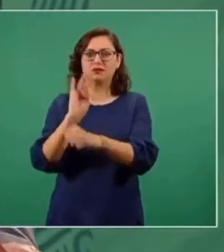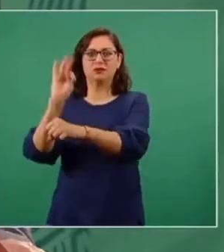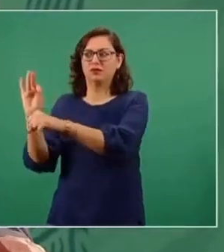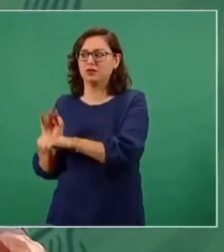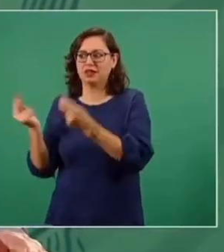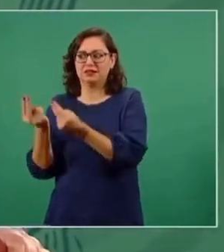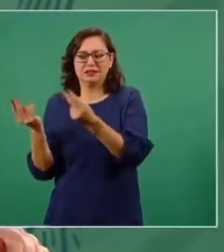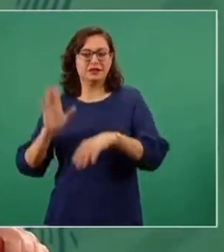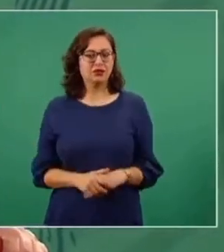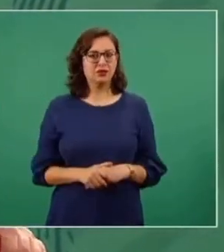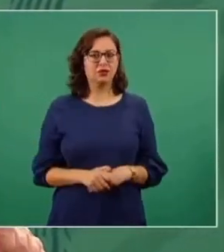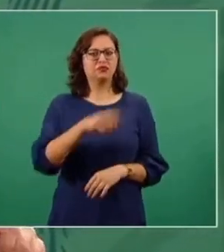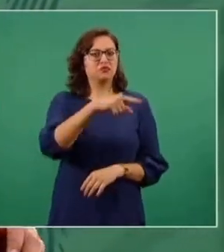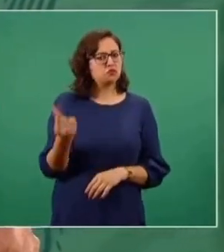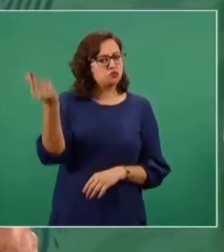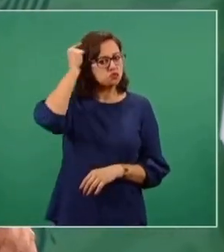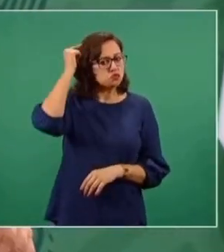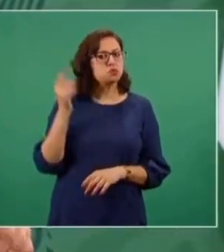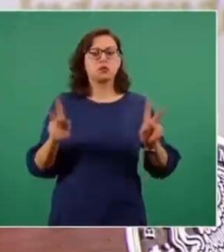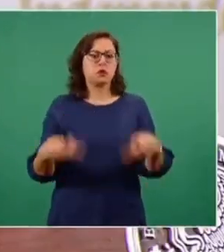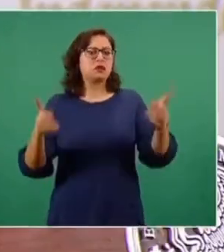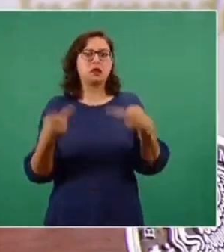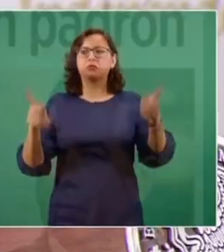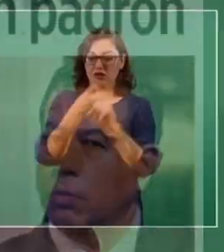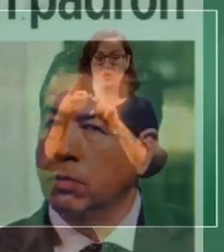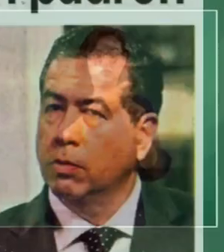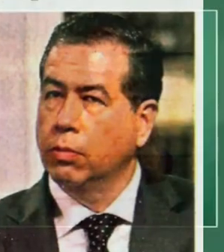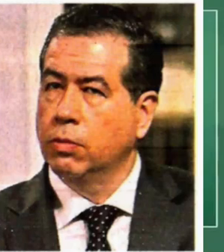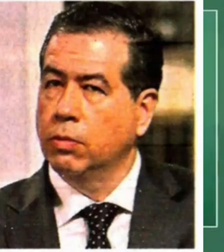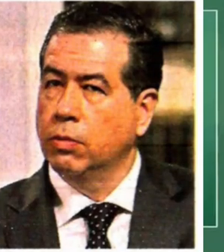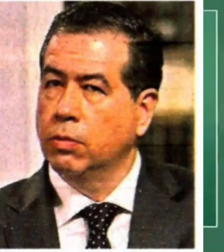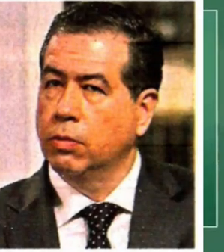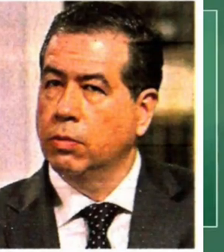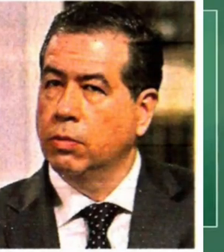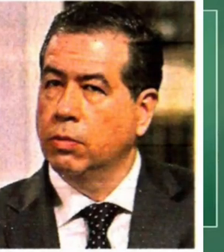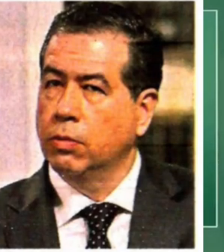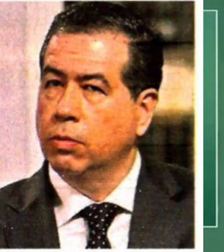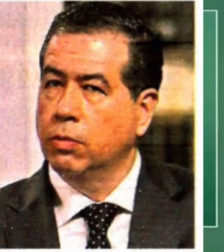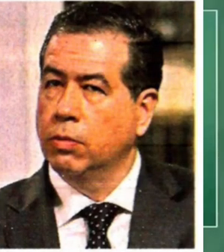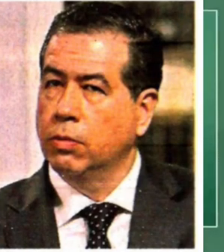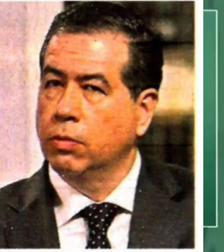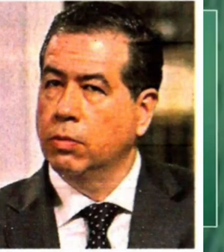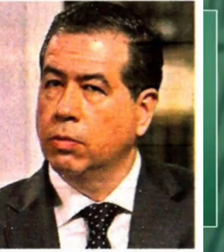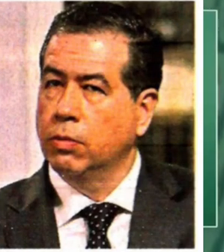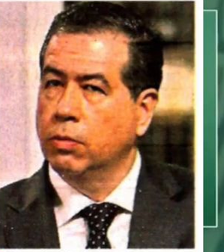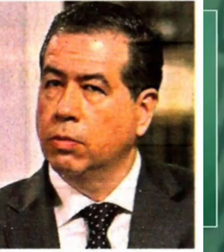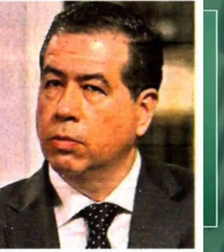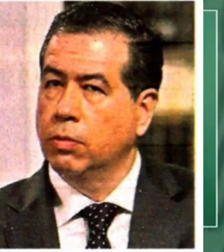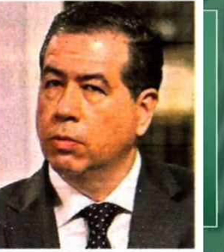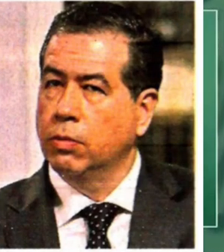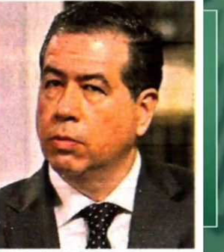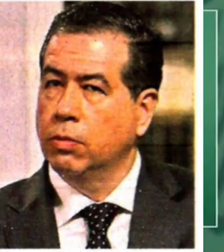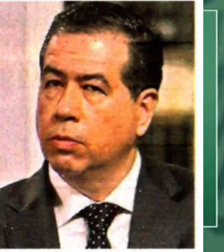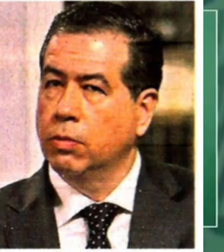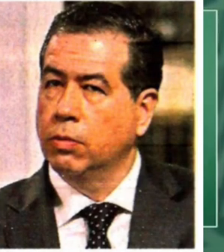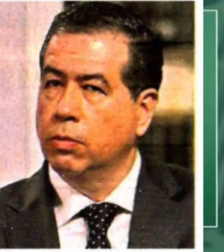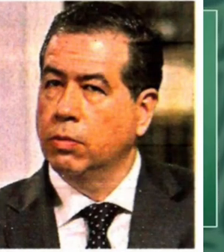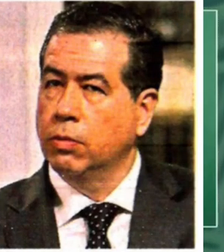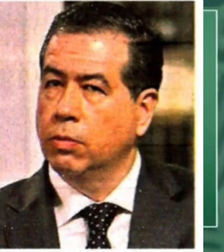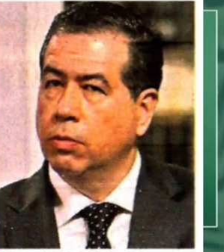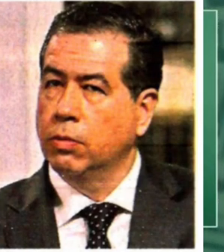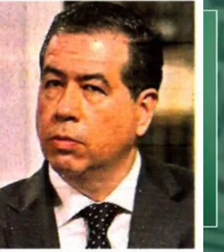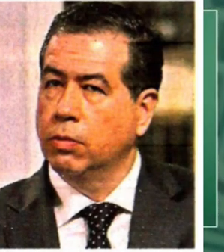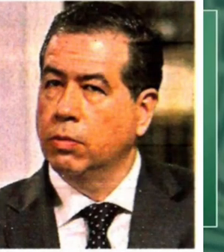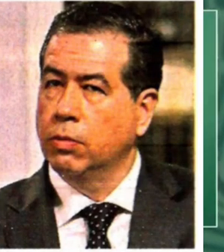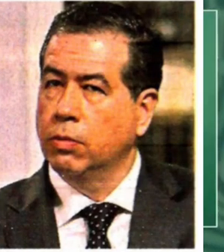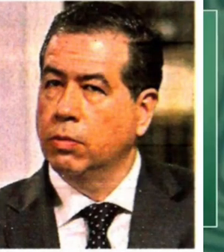se utilizan para la extorsión, para el secuestro, para los crímenes? Hoy sale un ataque en el Reforma, que es el vocero del